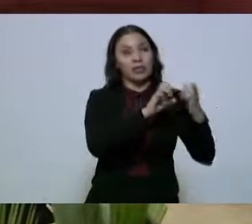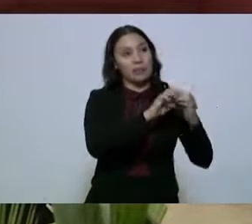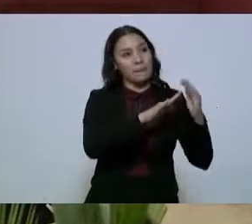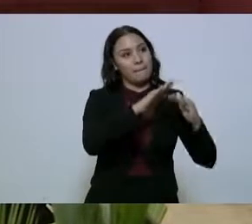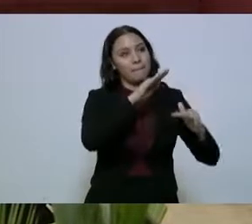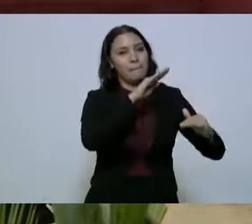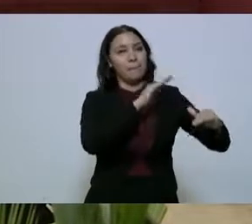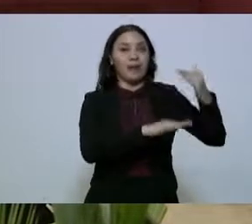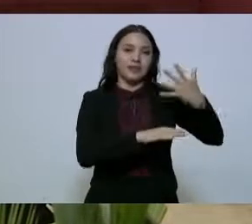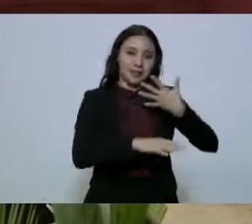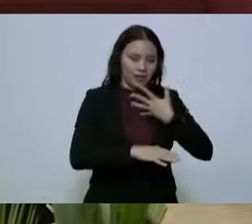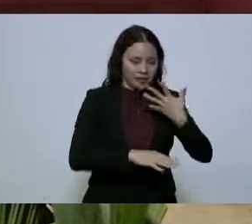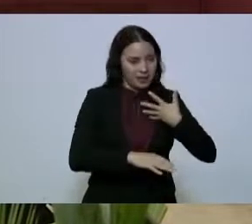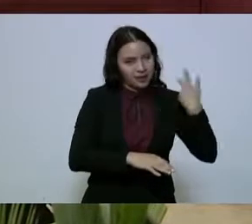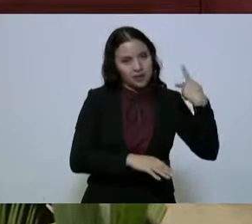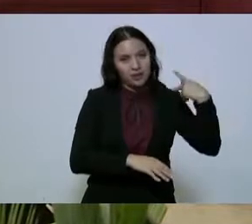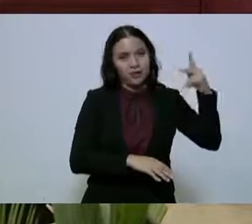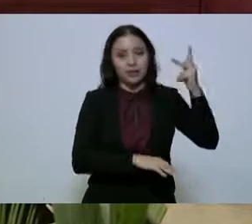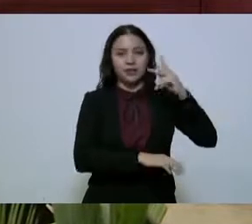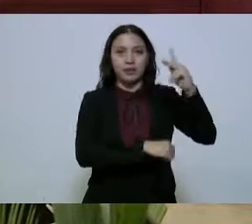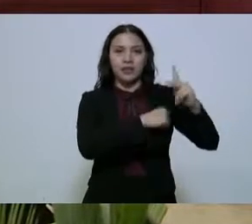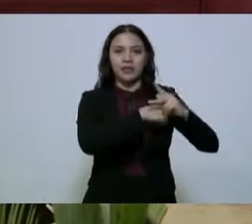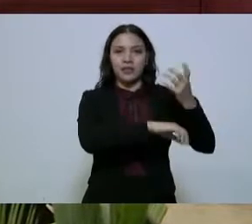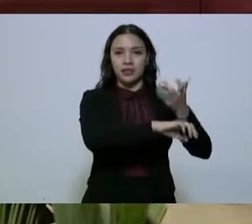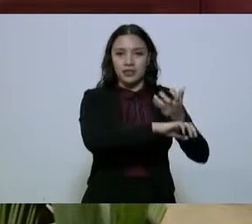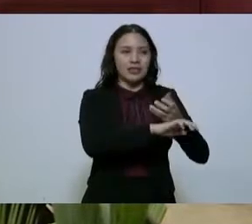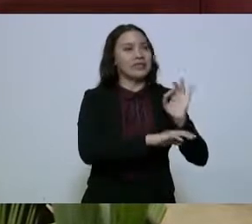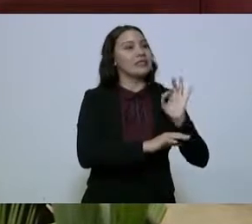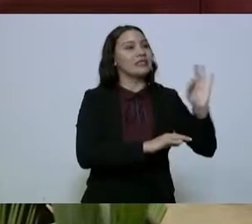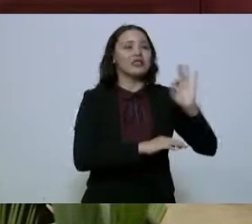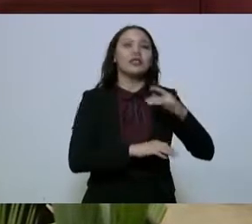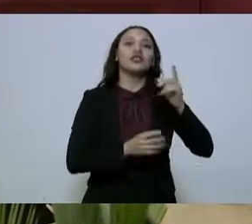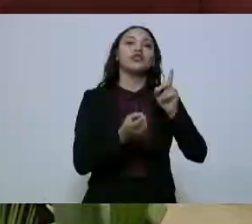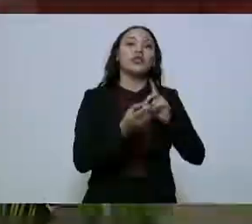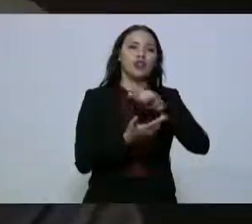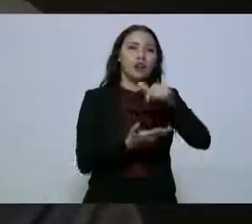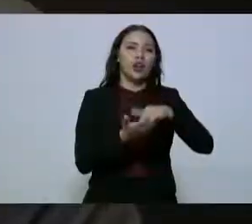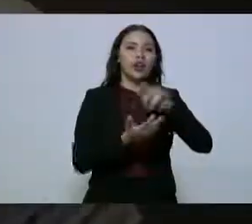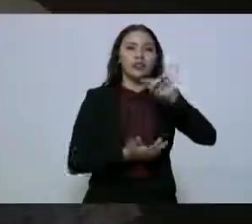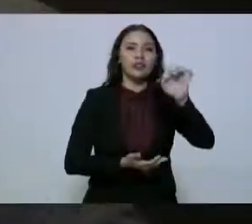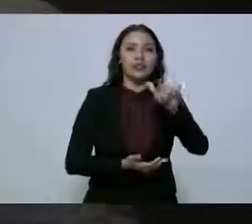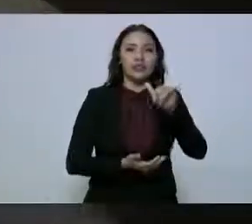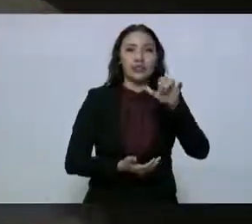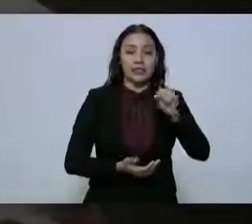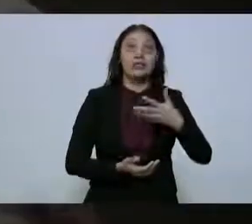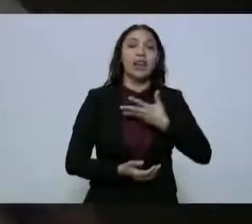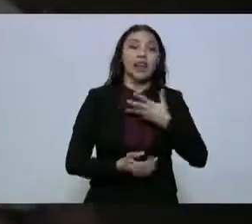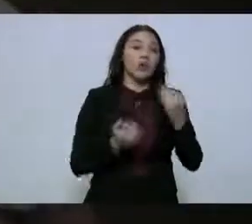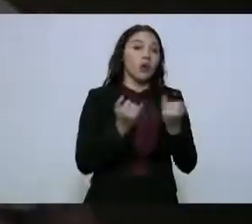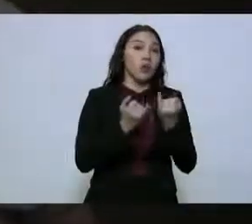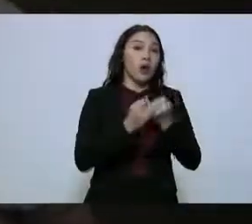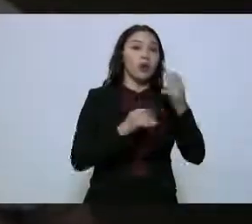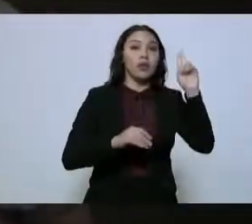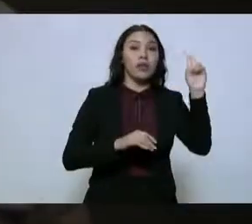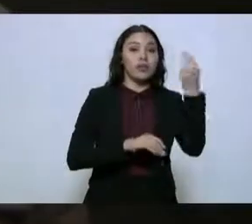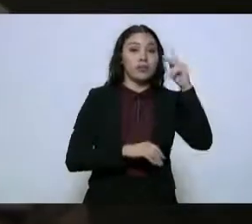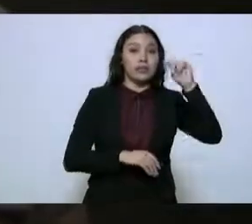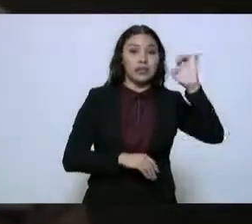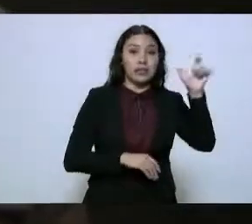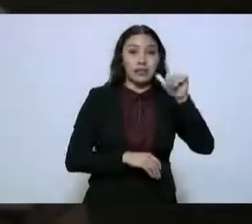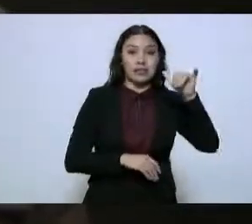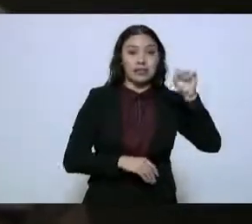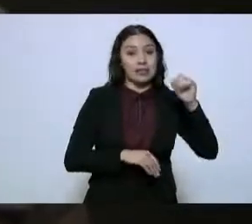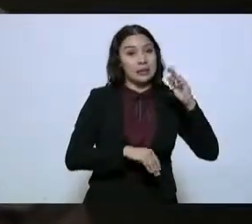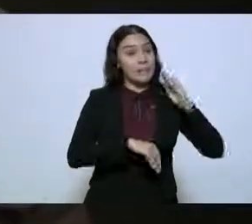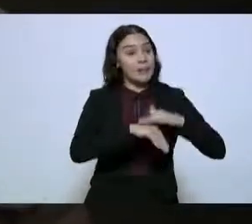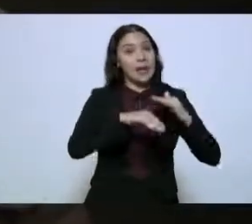que vemos que está destacándose, especialmente en el estado de Texas. La Universidad de Texas es la número 10 del mundo, está por